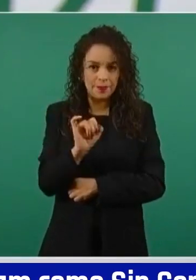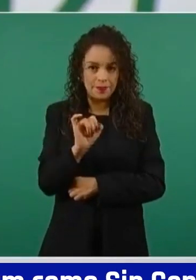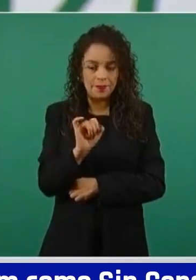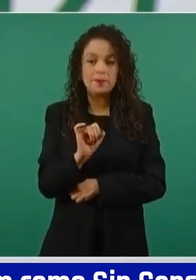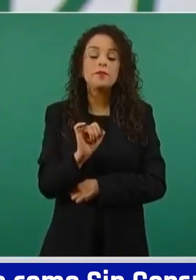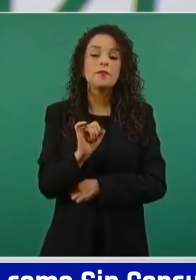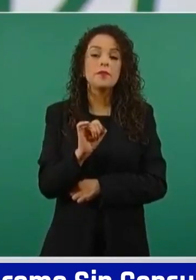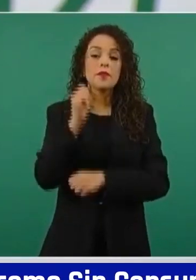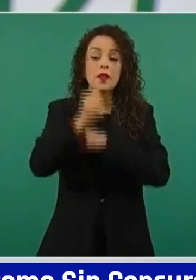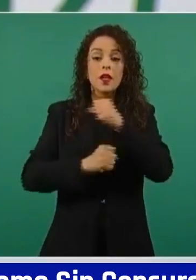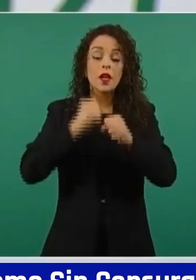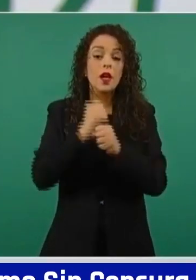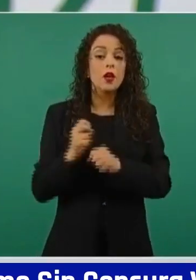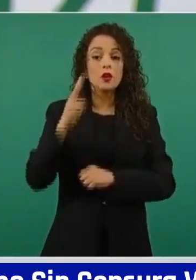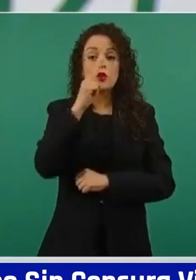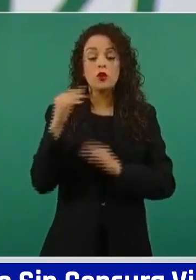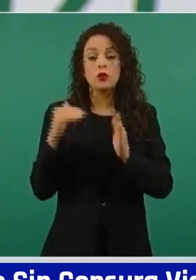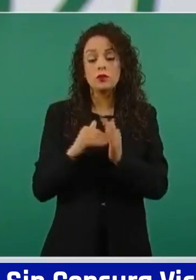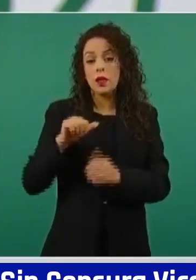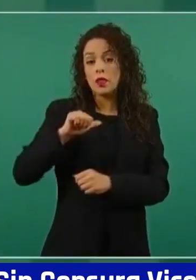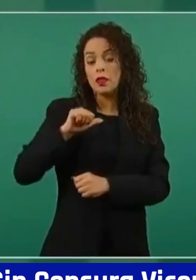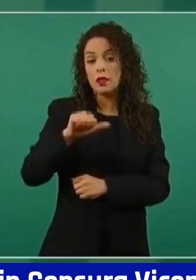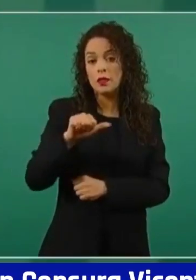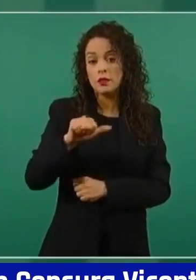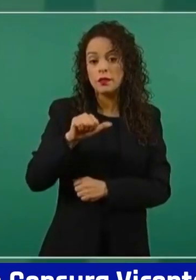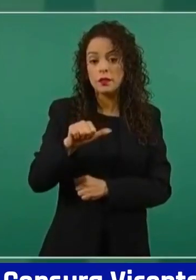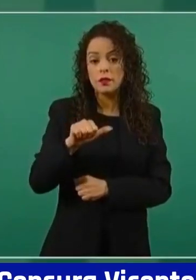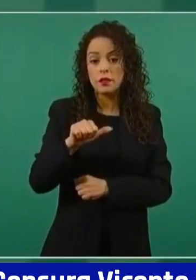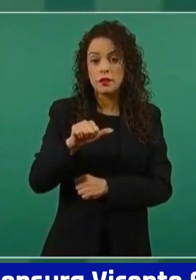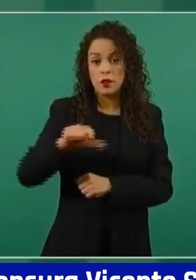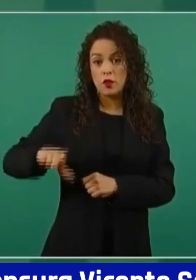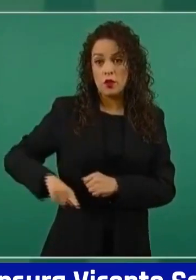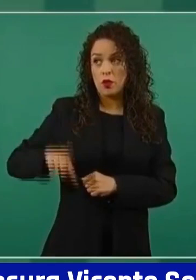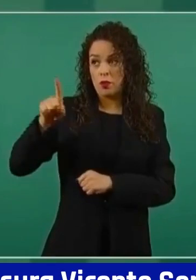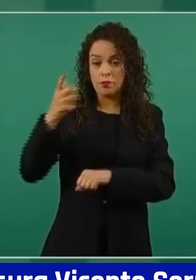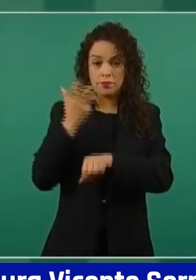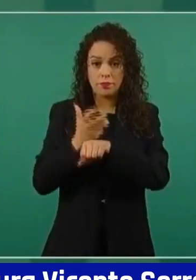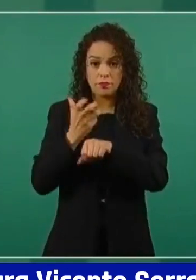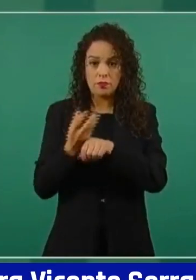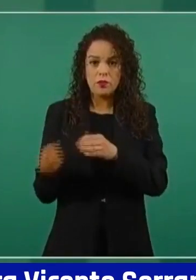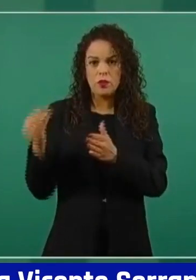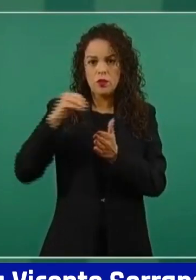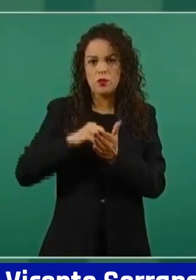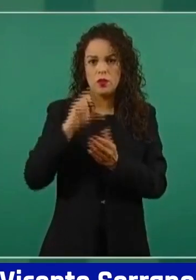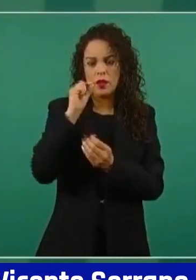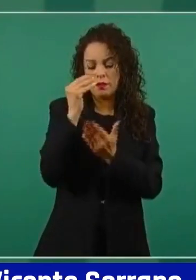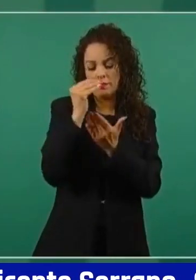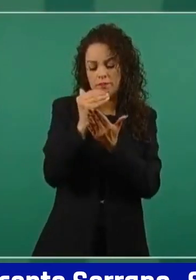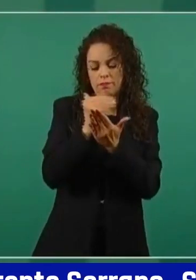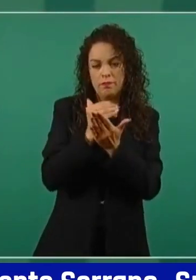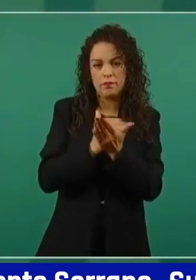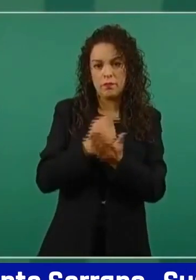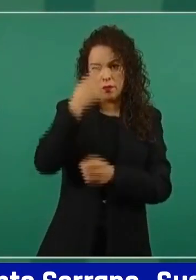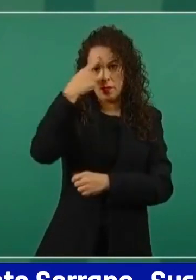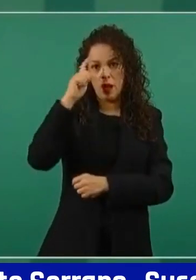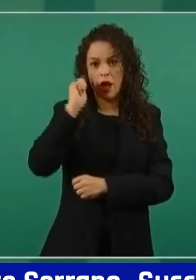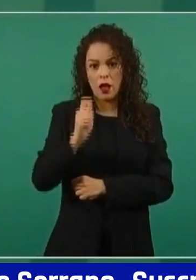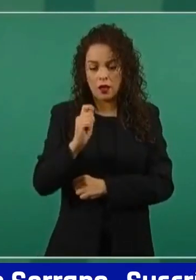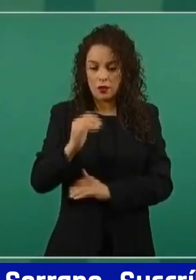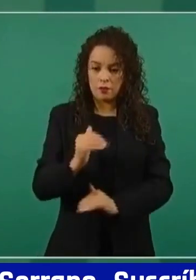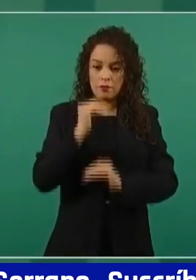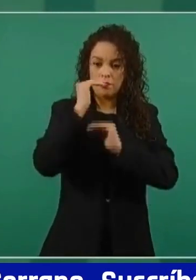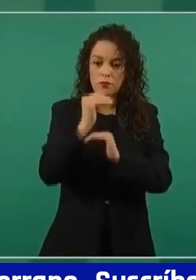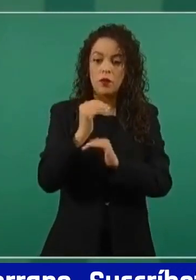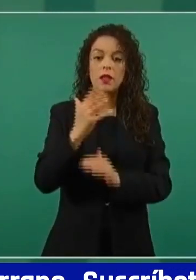estableció el gobierno de los Estados Unidos una serie de medidas para restringir a cinco años la